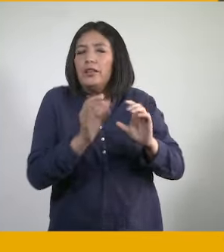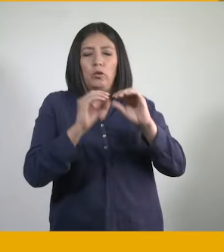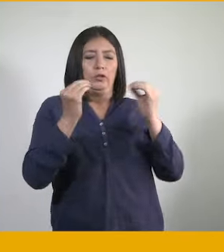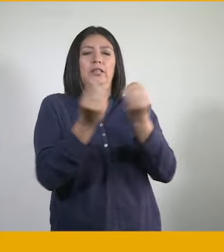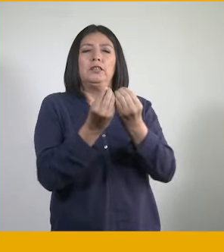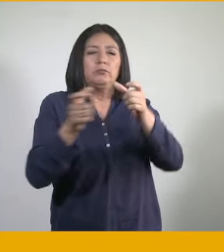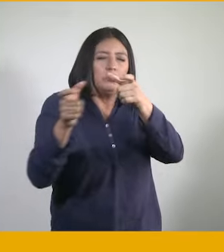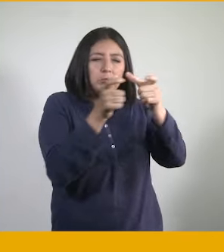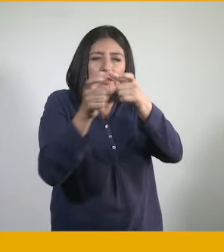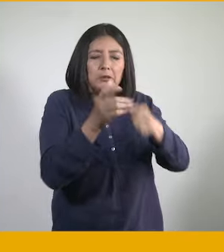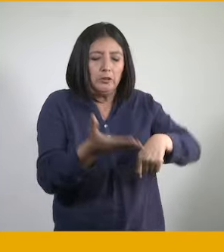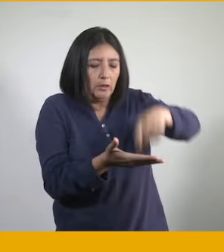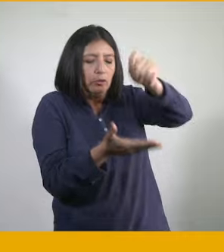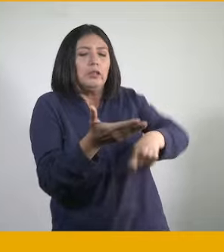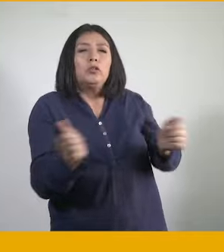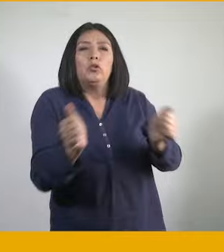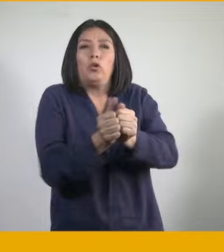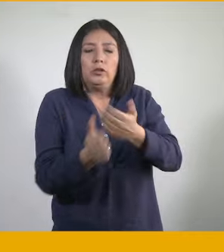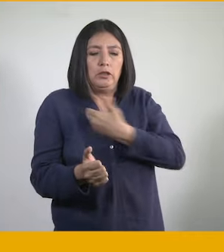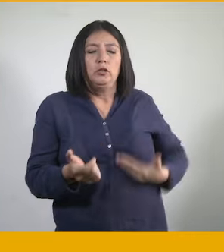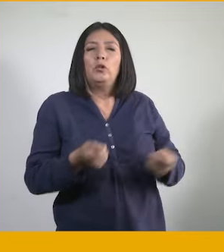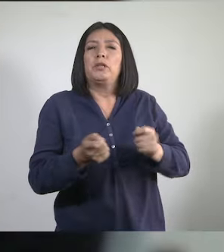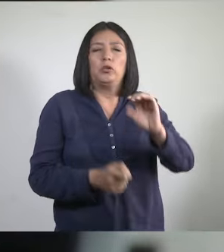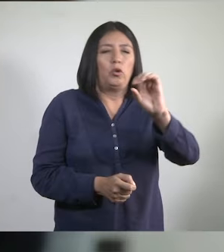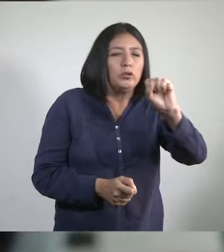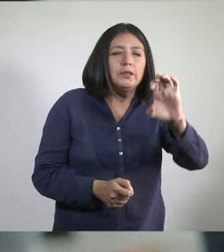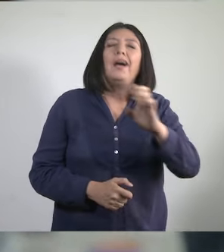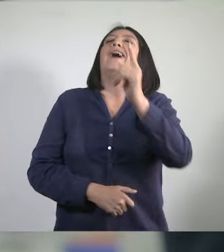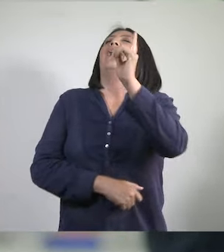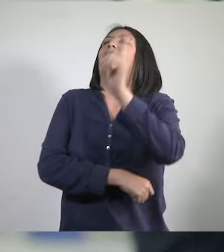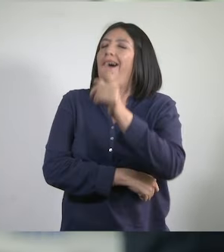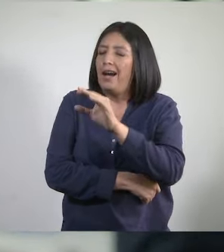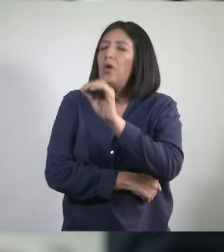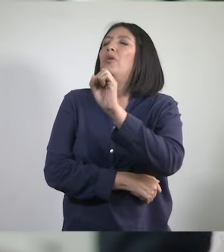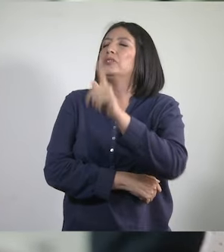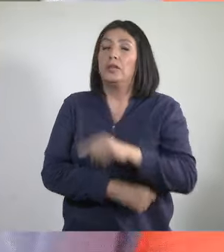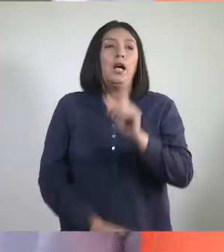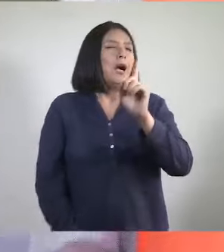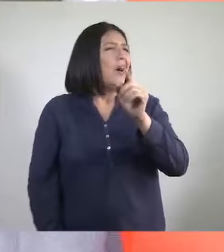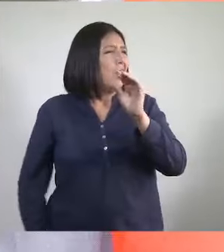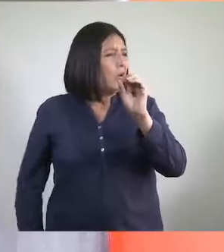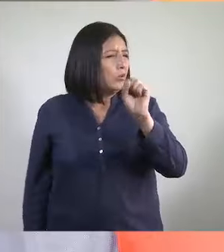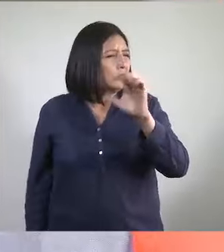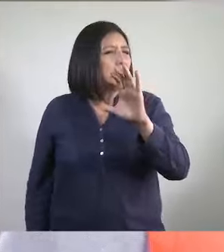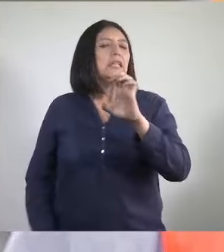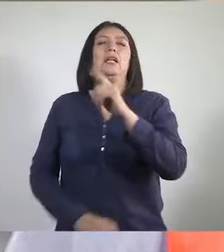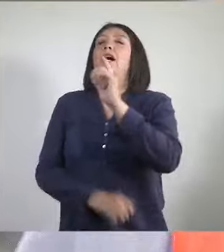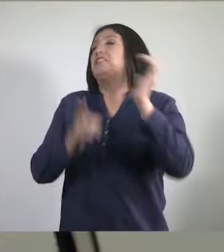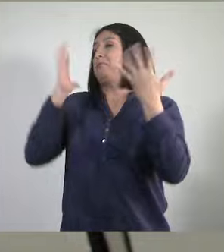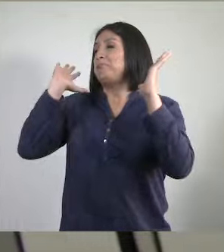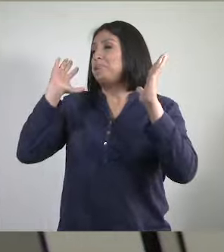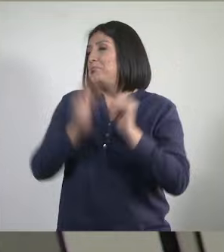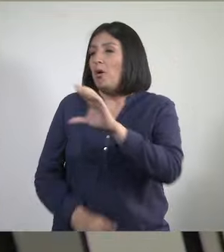El organismo supervisor de las contrataciones del Estado. OCE. ¡Ah, ya! ¡El OCE! ¡Ajá! ¡El